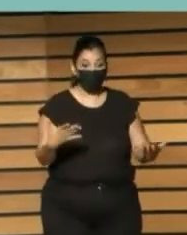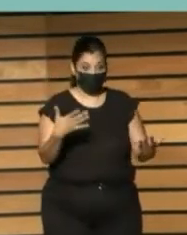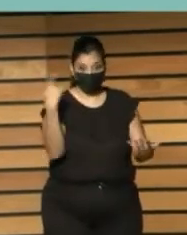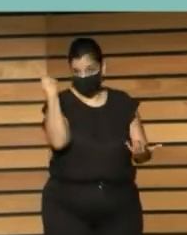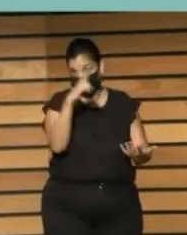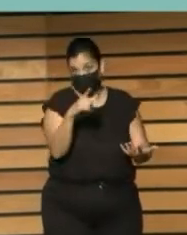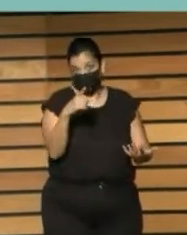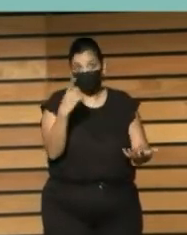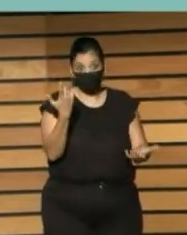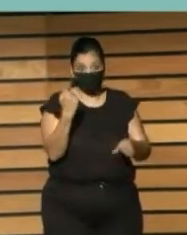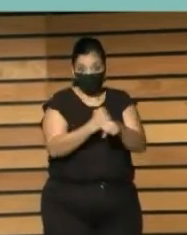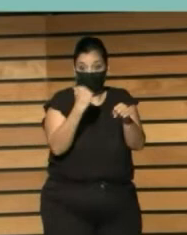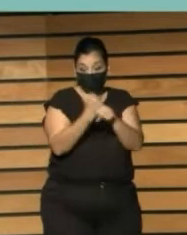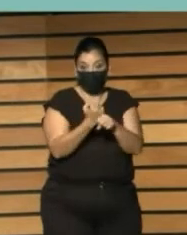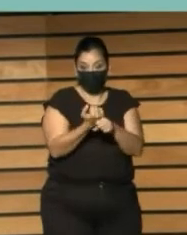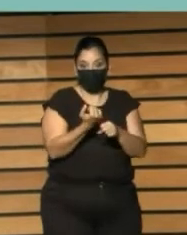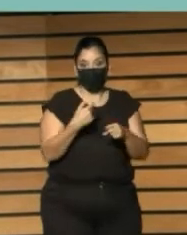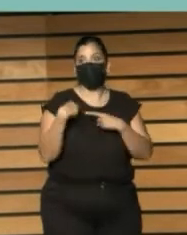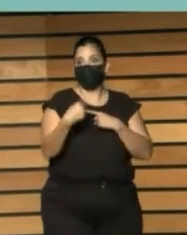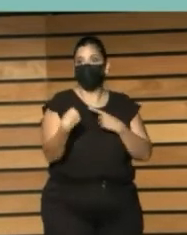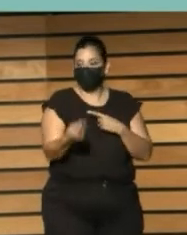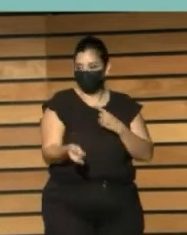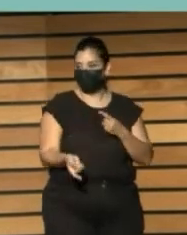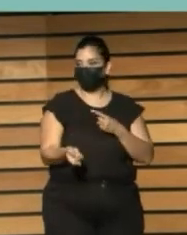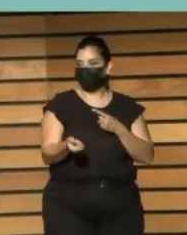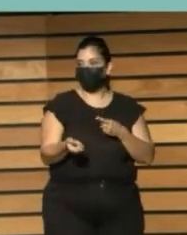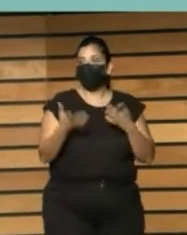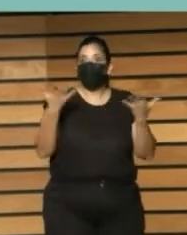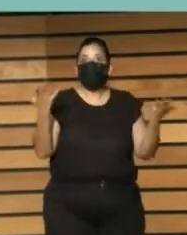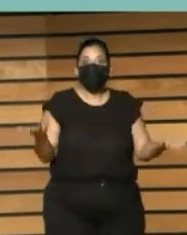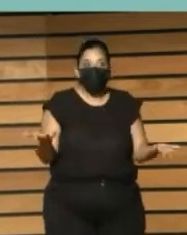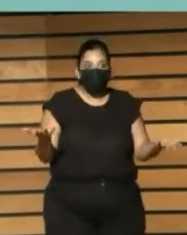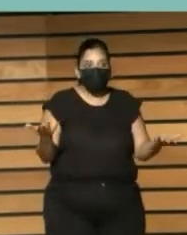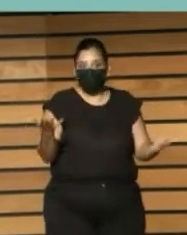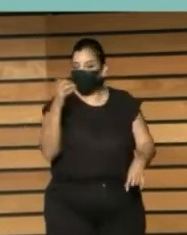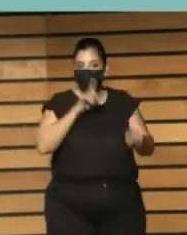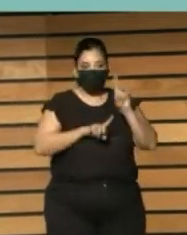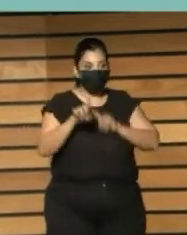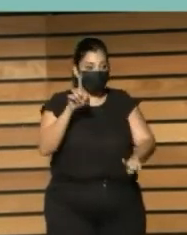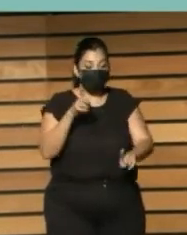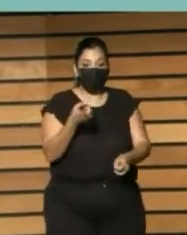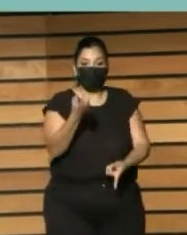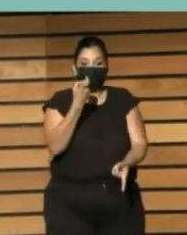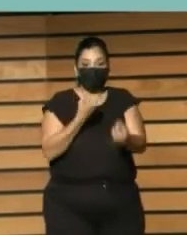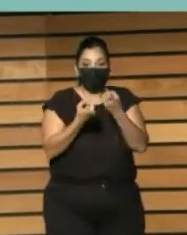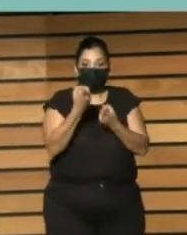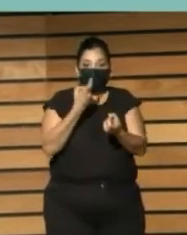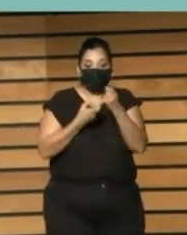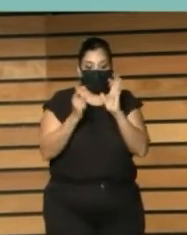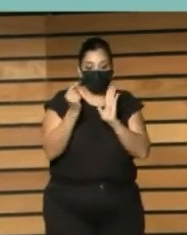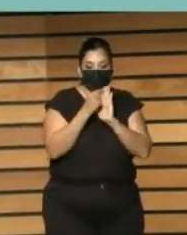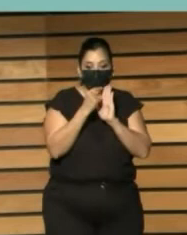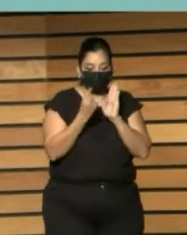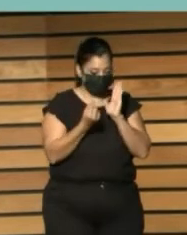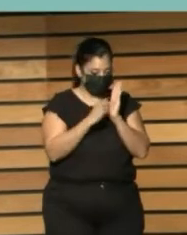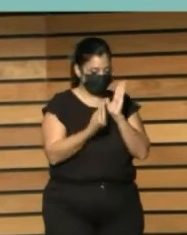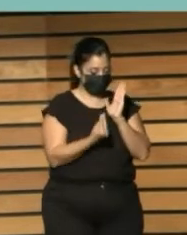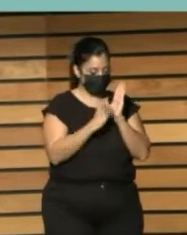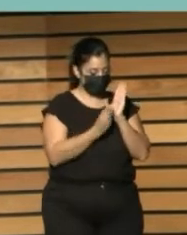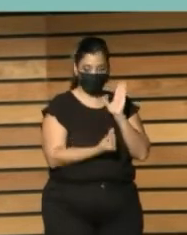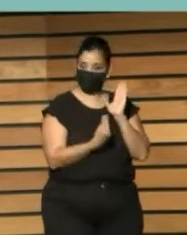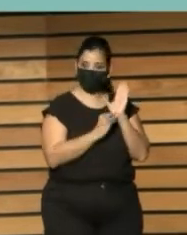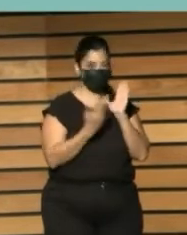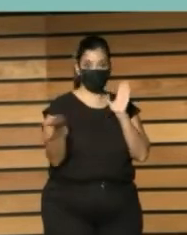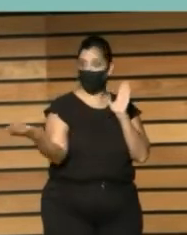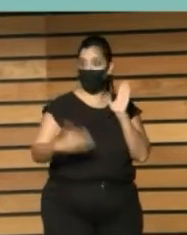tipificado, es el día a día, pero no estamos ni recogiendo ni manejando datos. no